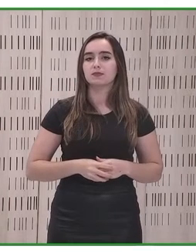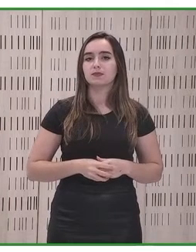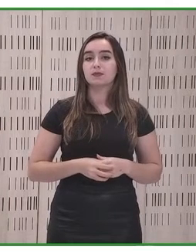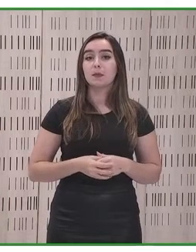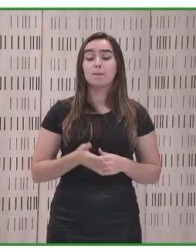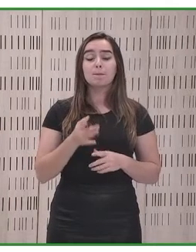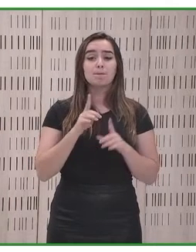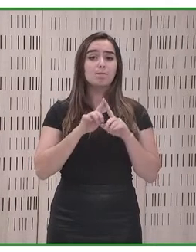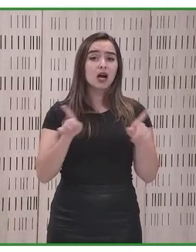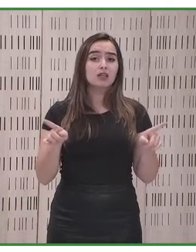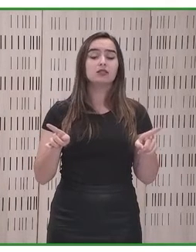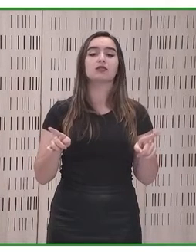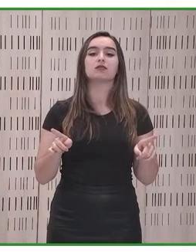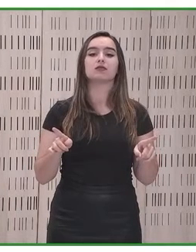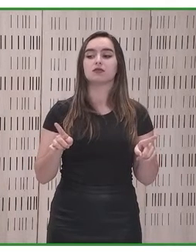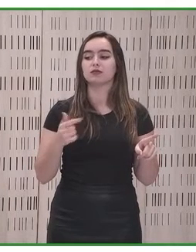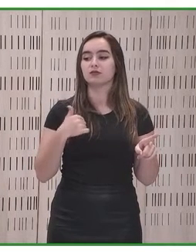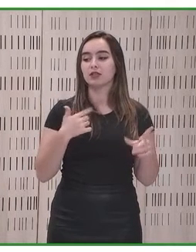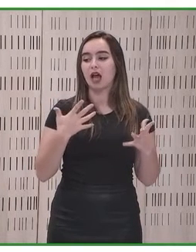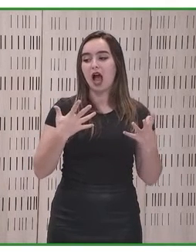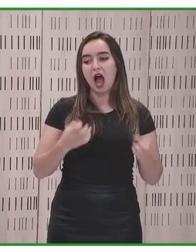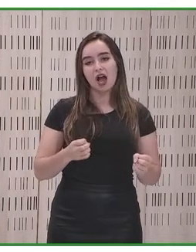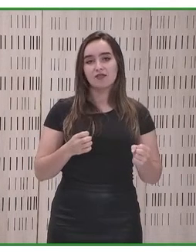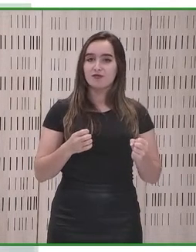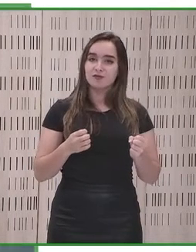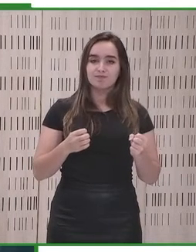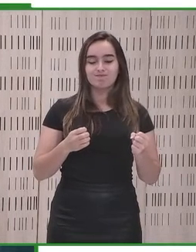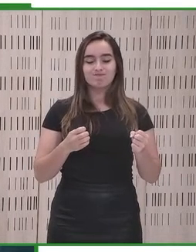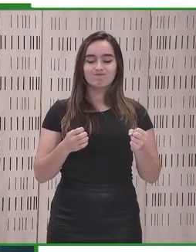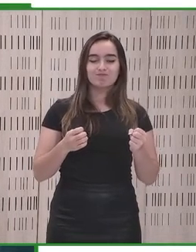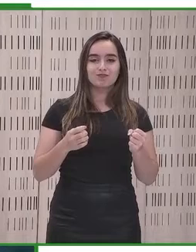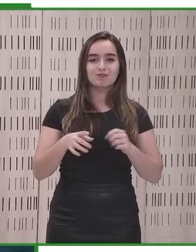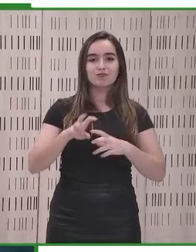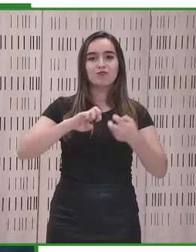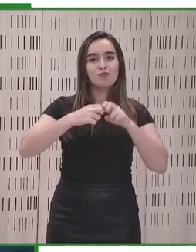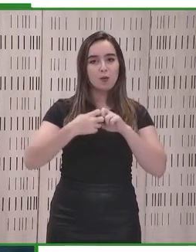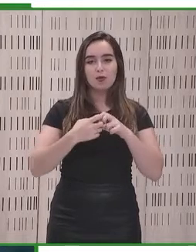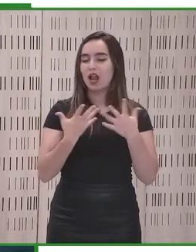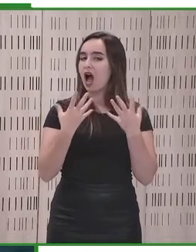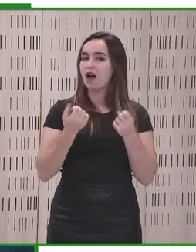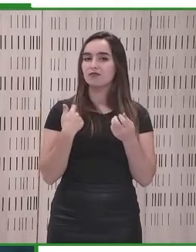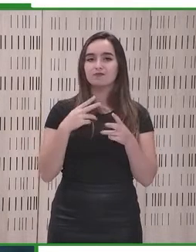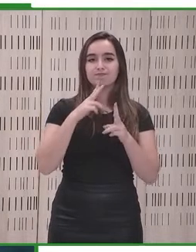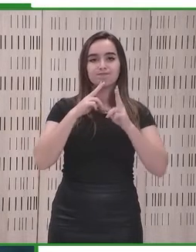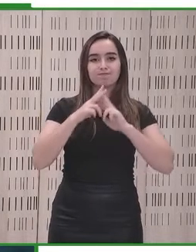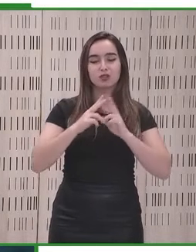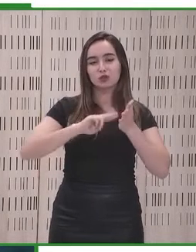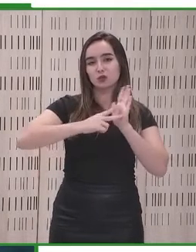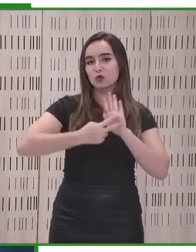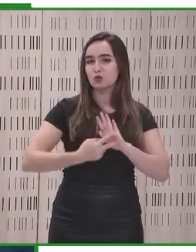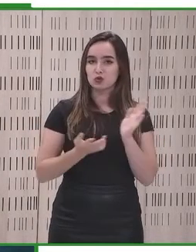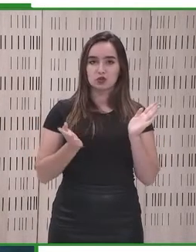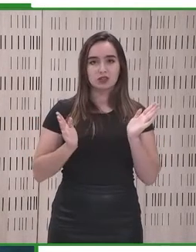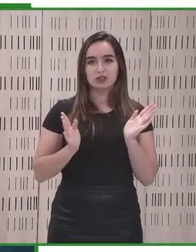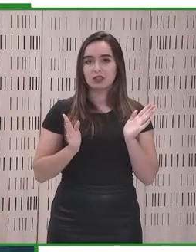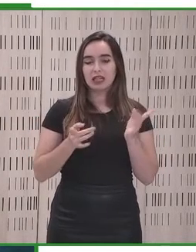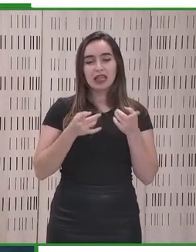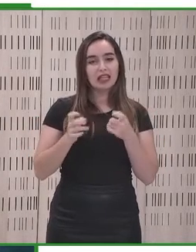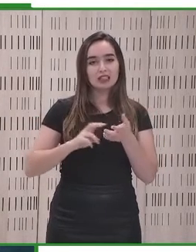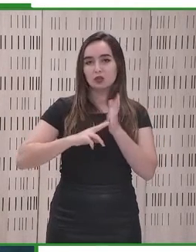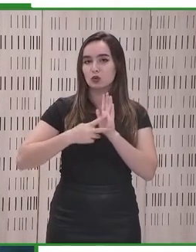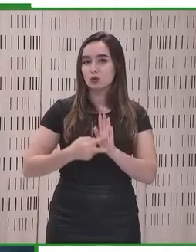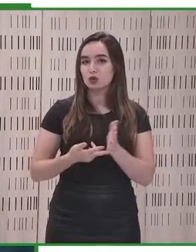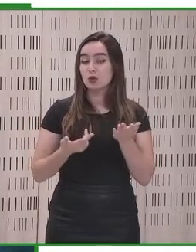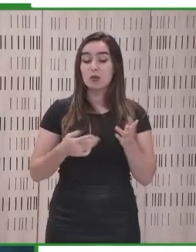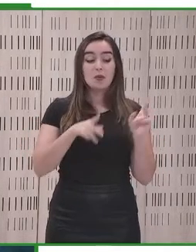Pero tenemos un gap, tenemos una brecha que tenemos que cerrar. No todo el mundo que tendría que estar